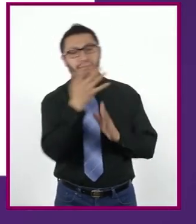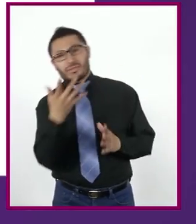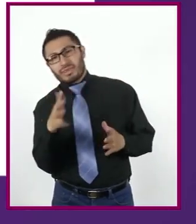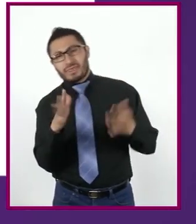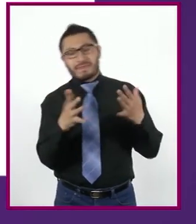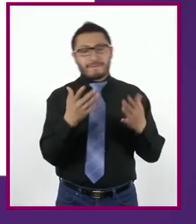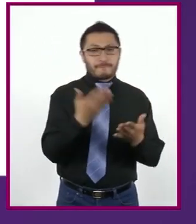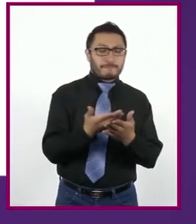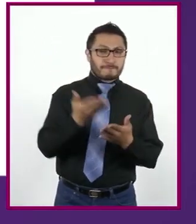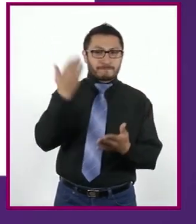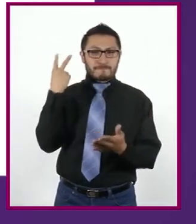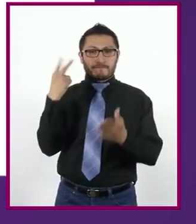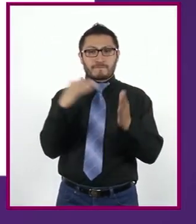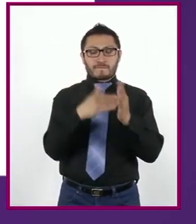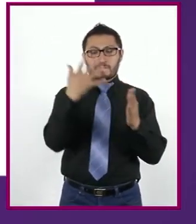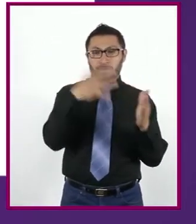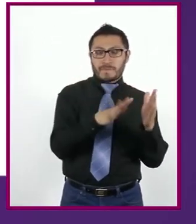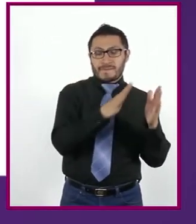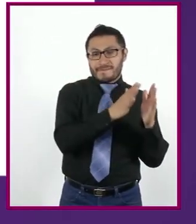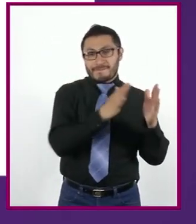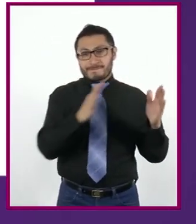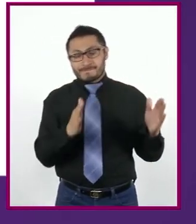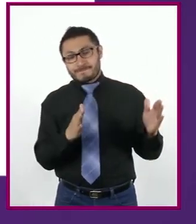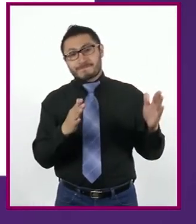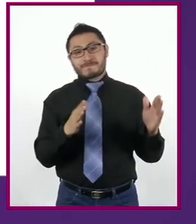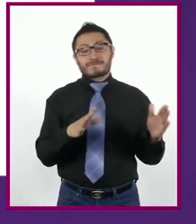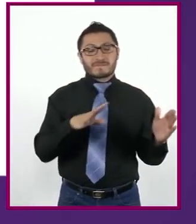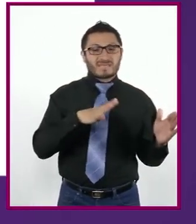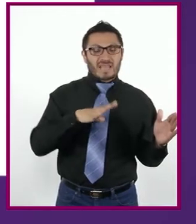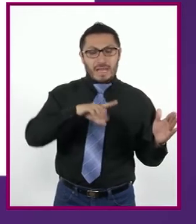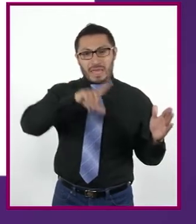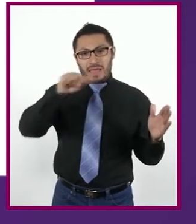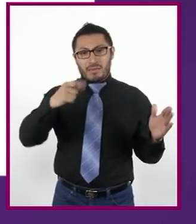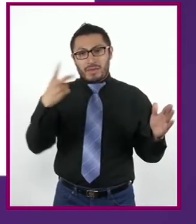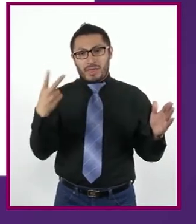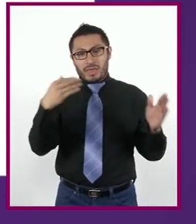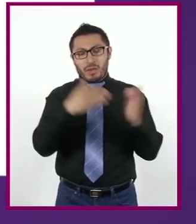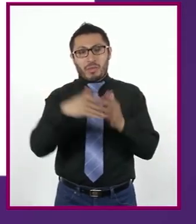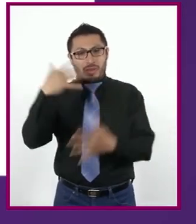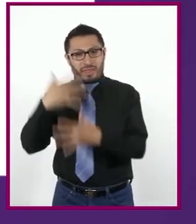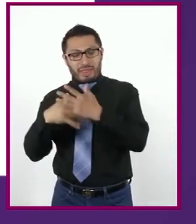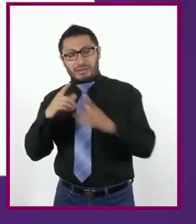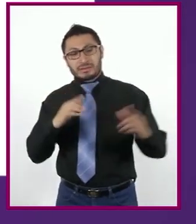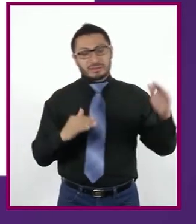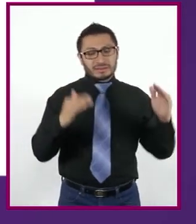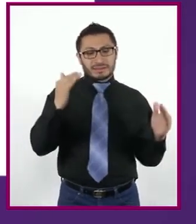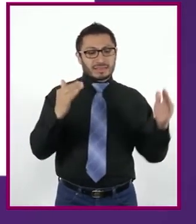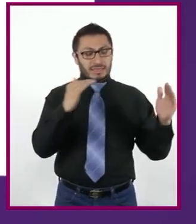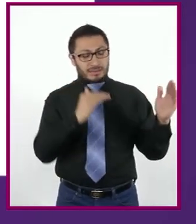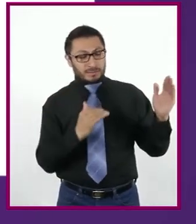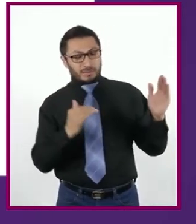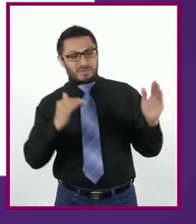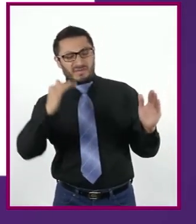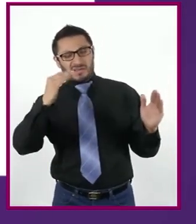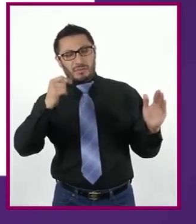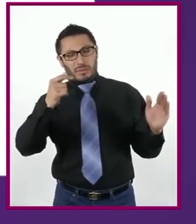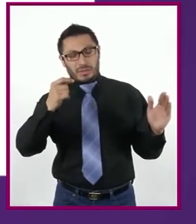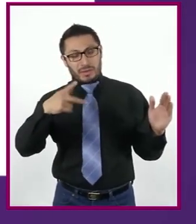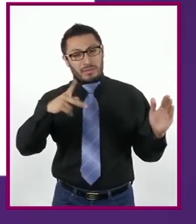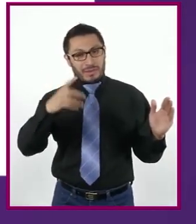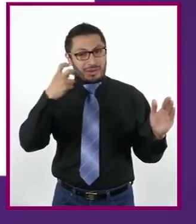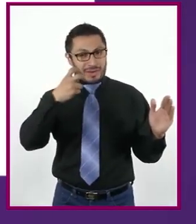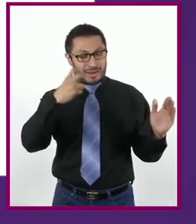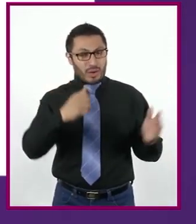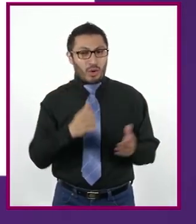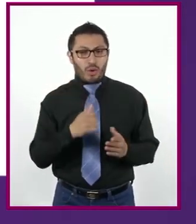que se obtuvo en 2010 y el que obtuvo en 2015. Sin embargo, esta mejora ha